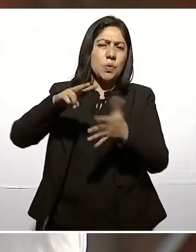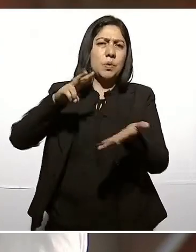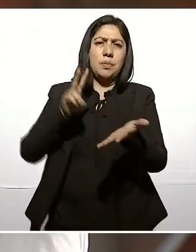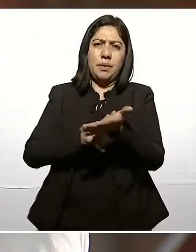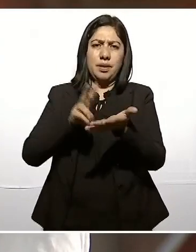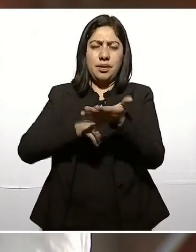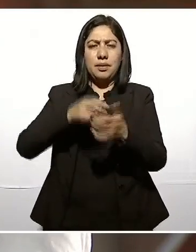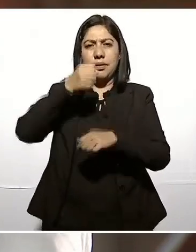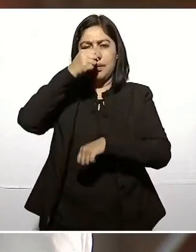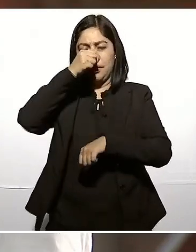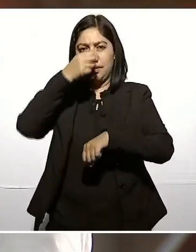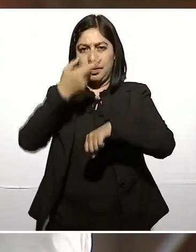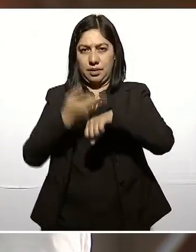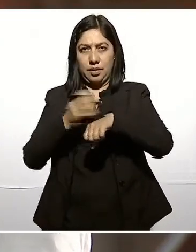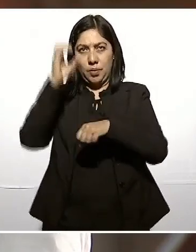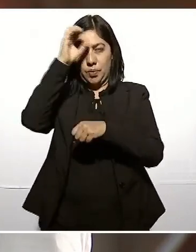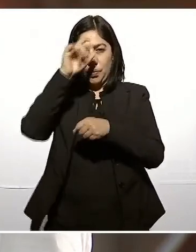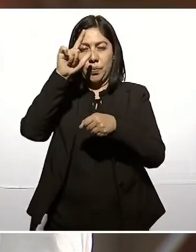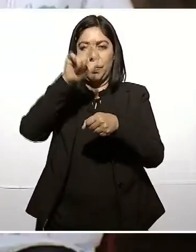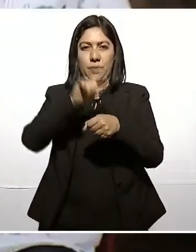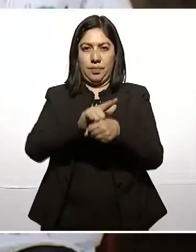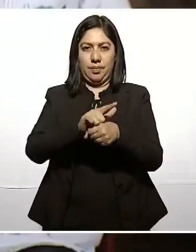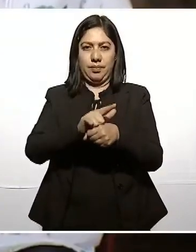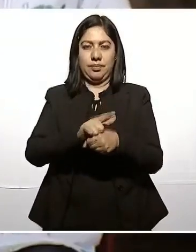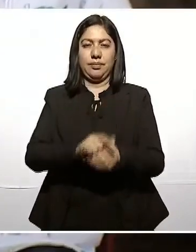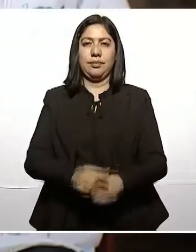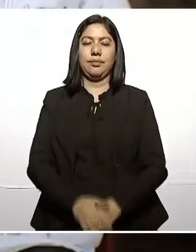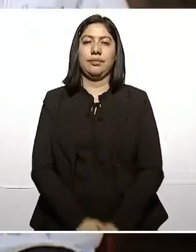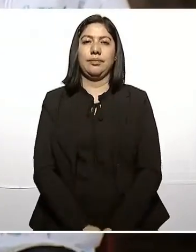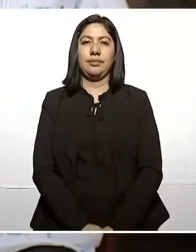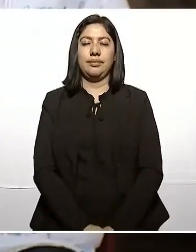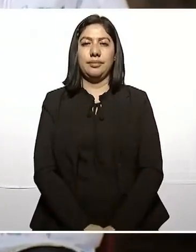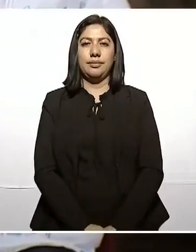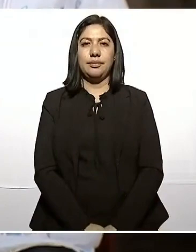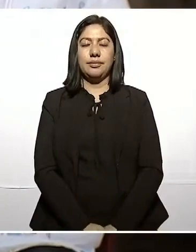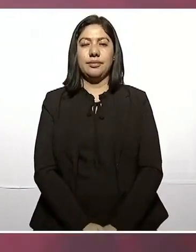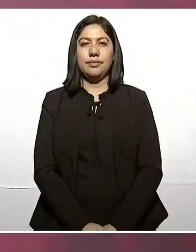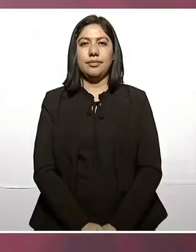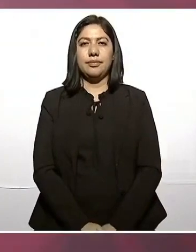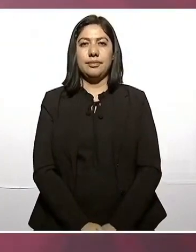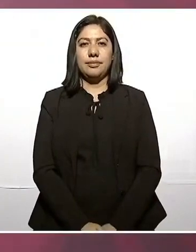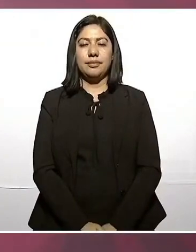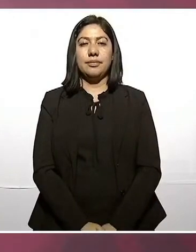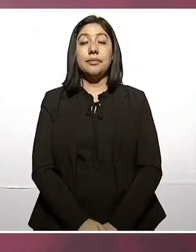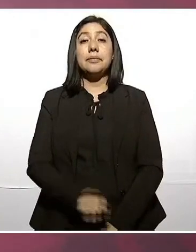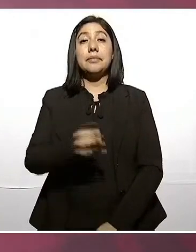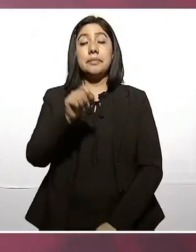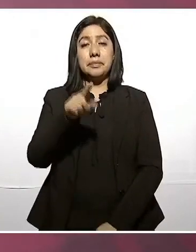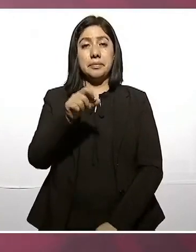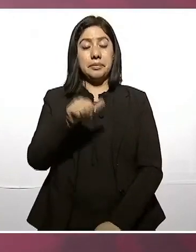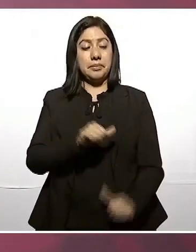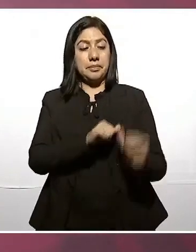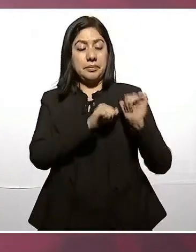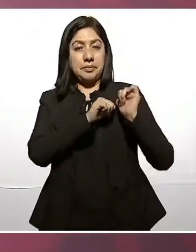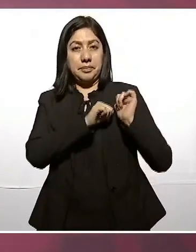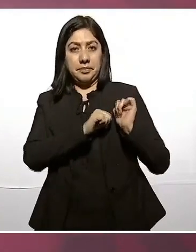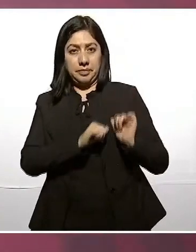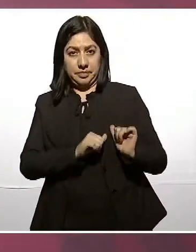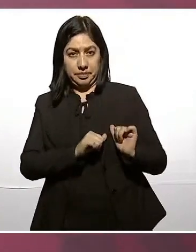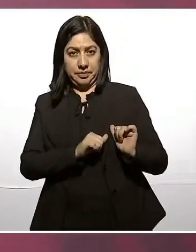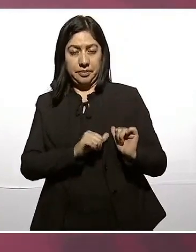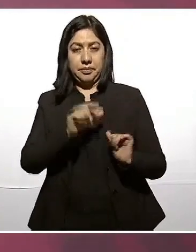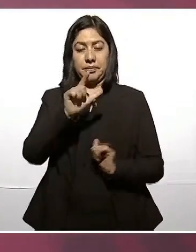al general Luis Cresencio Sandoval,